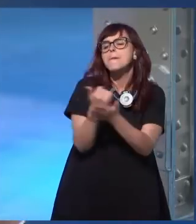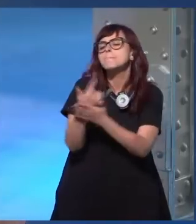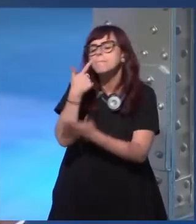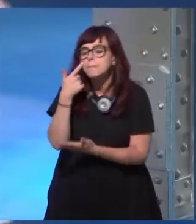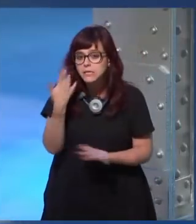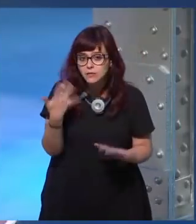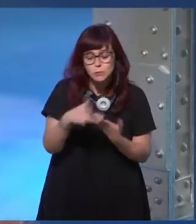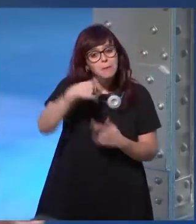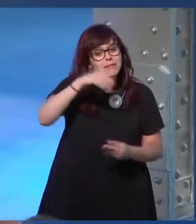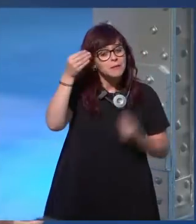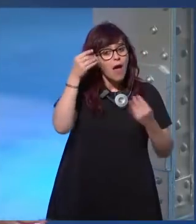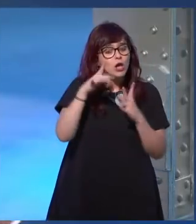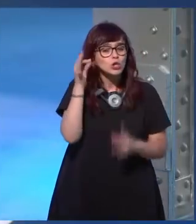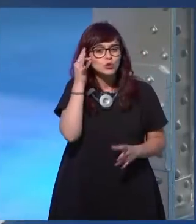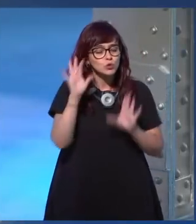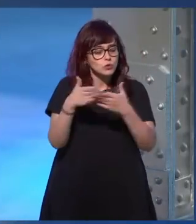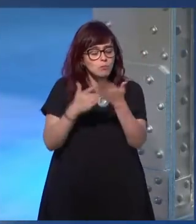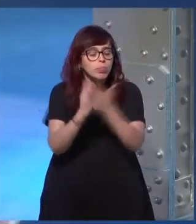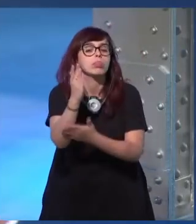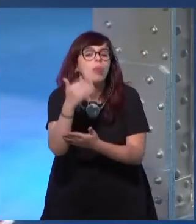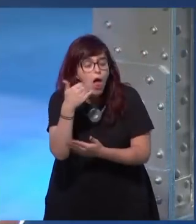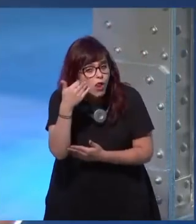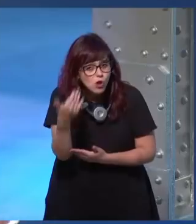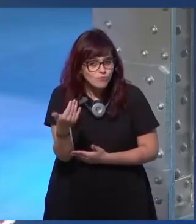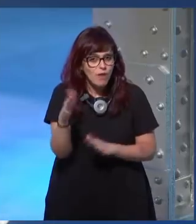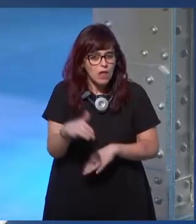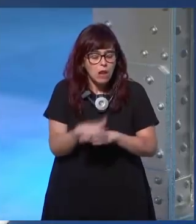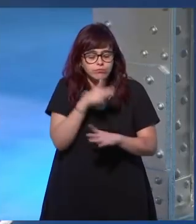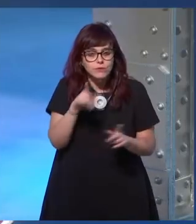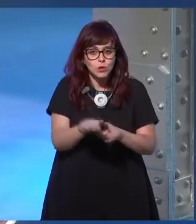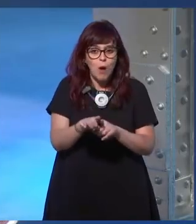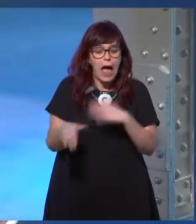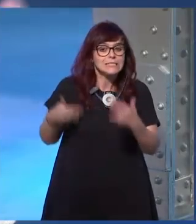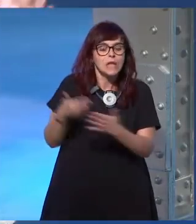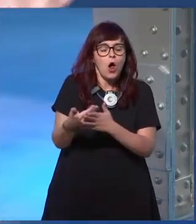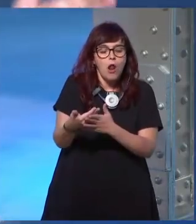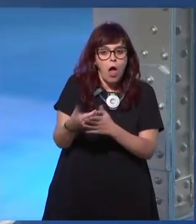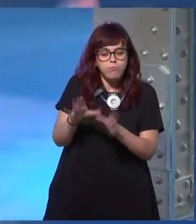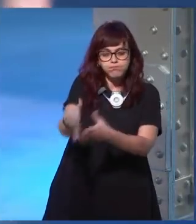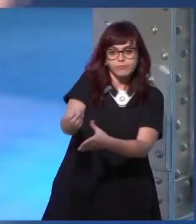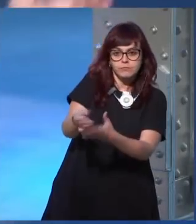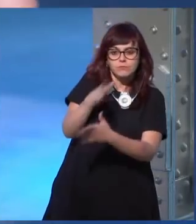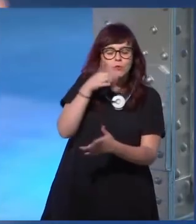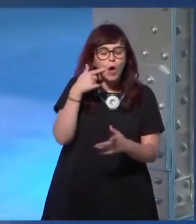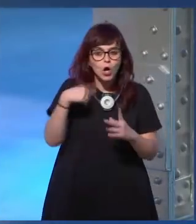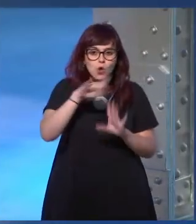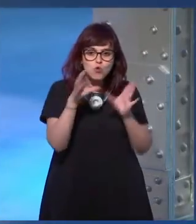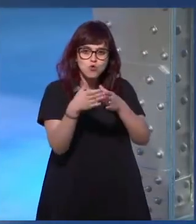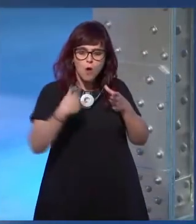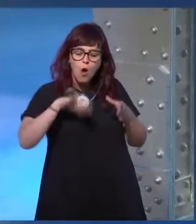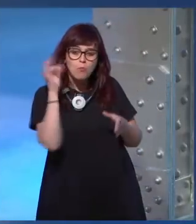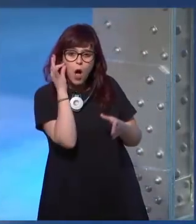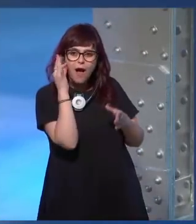consideraban que nosotras éramos una irrupción y nadie les había frenado hasta entonces hasta que nosotras aparecimos tenían